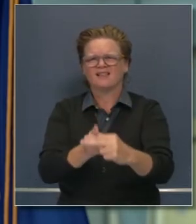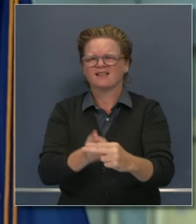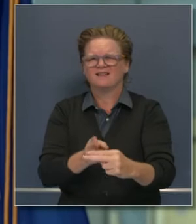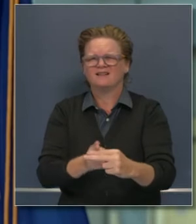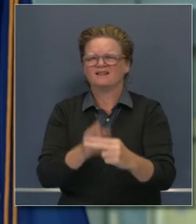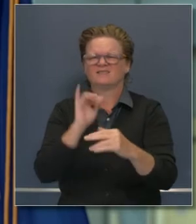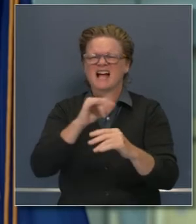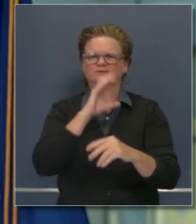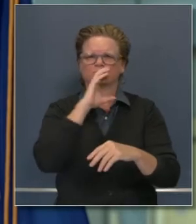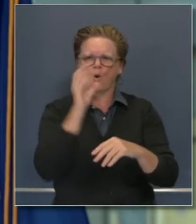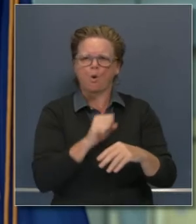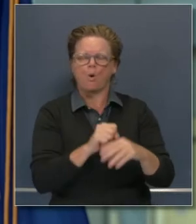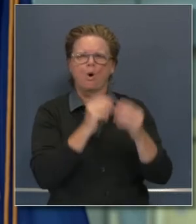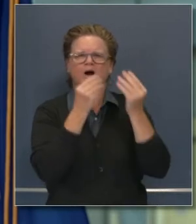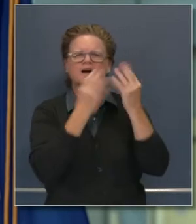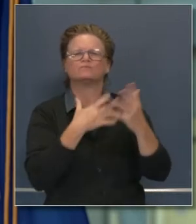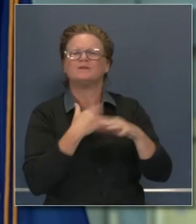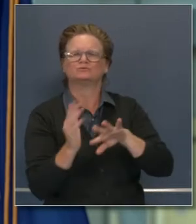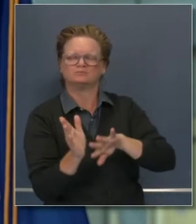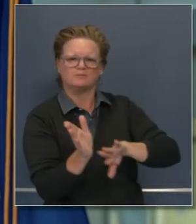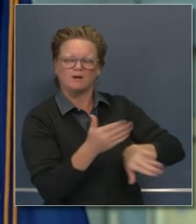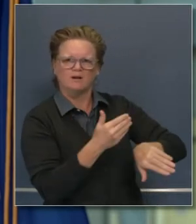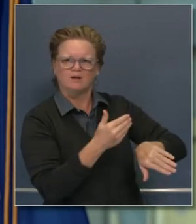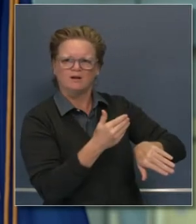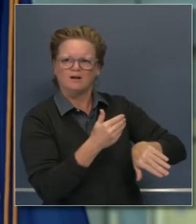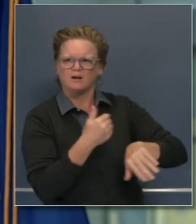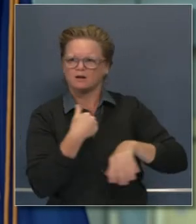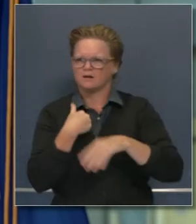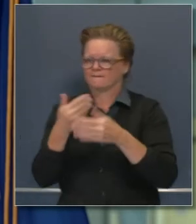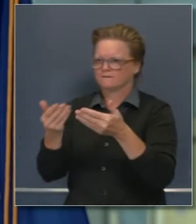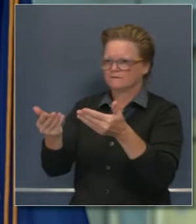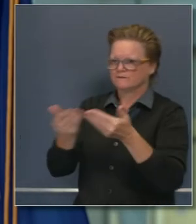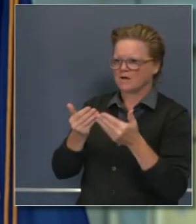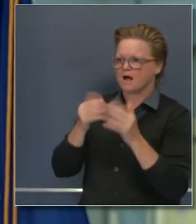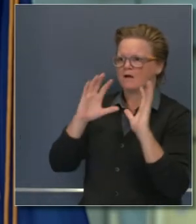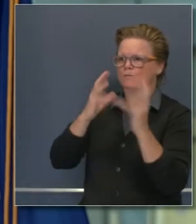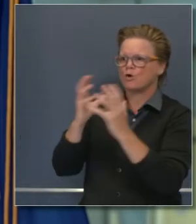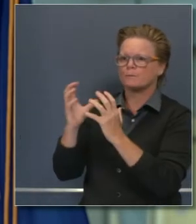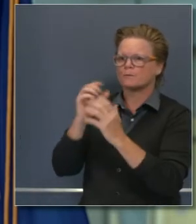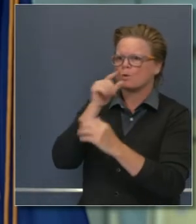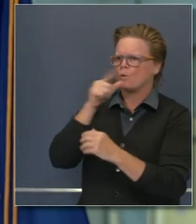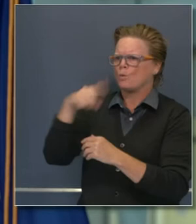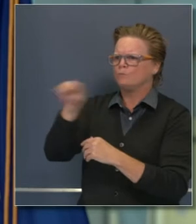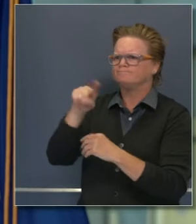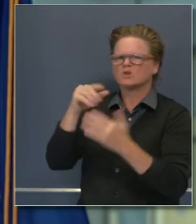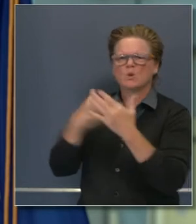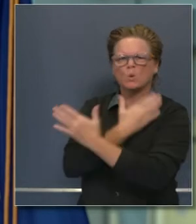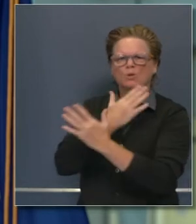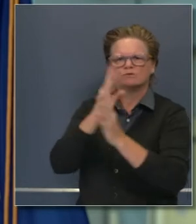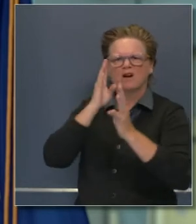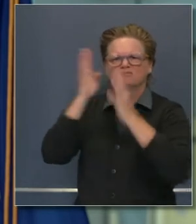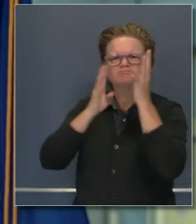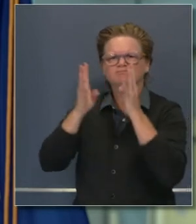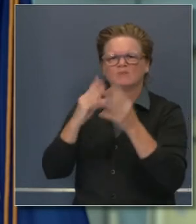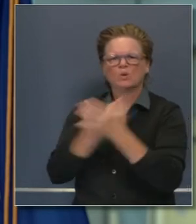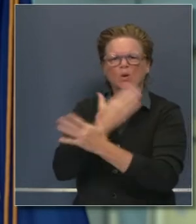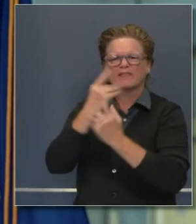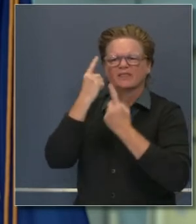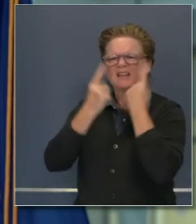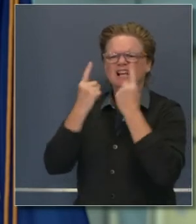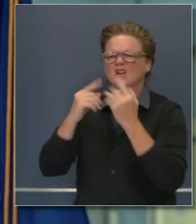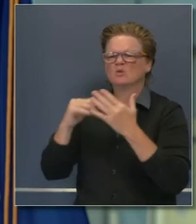pues son algo antiguas los sistemas. Así que estamos trabajando con nuevos procesos. Llevo aquí